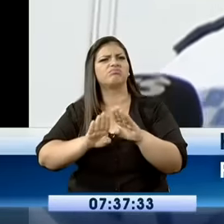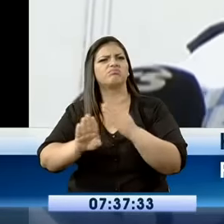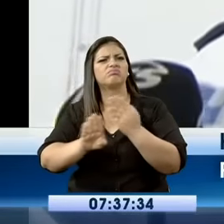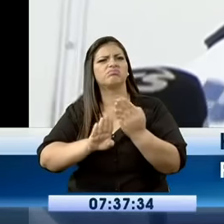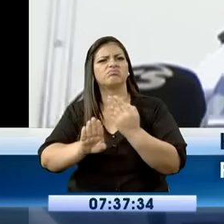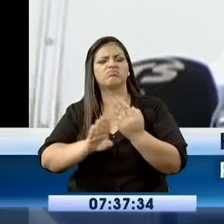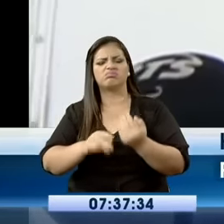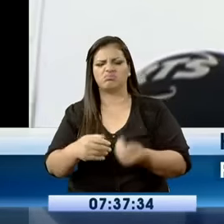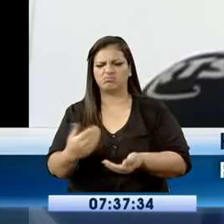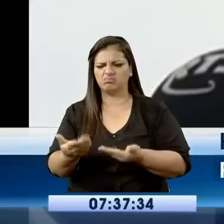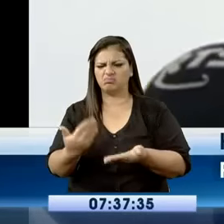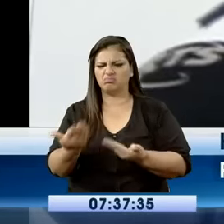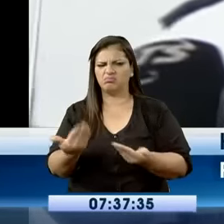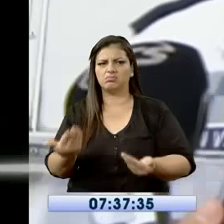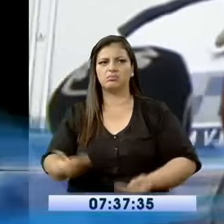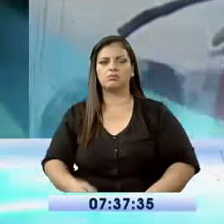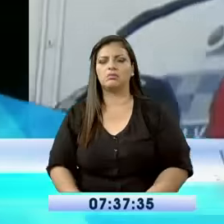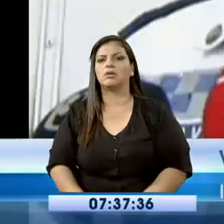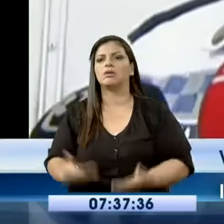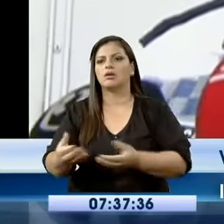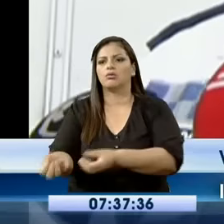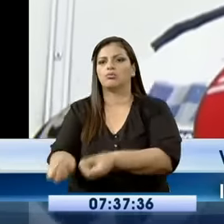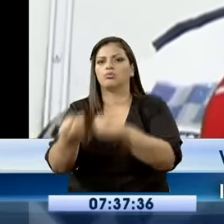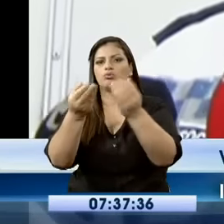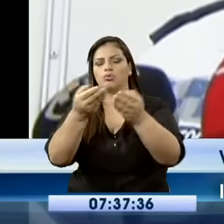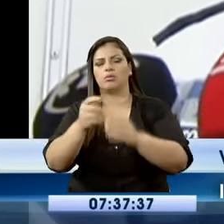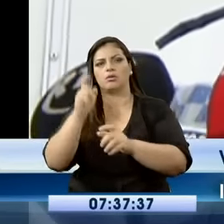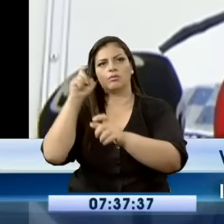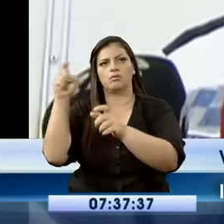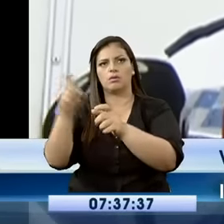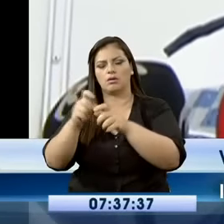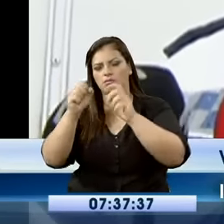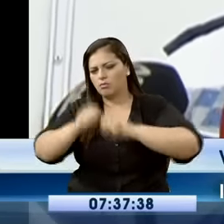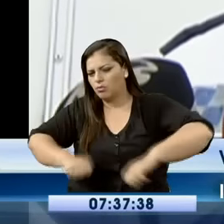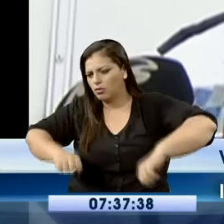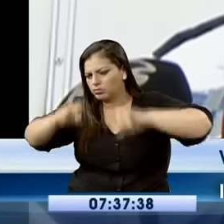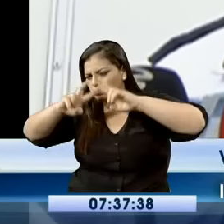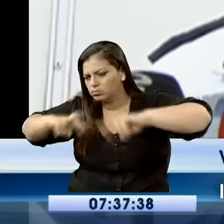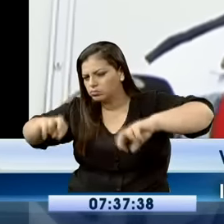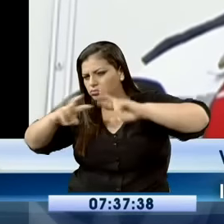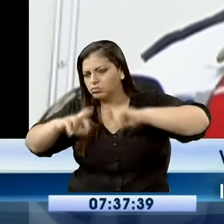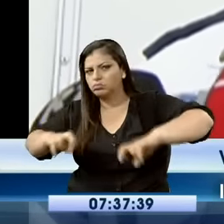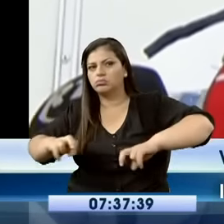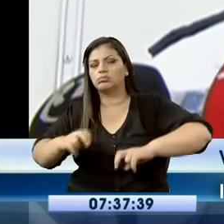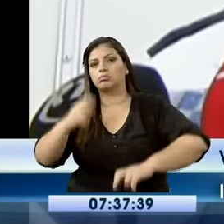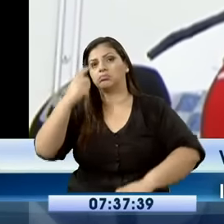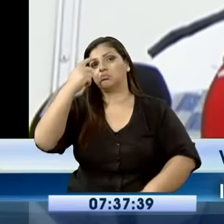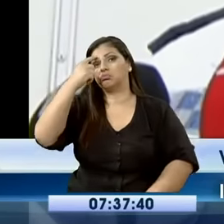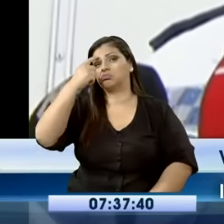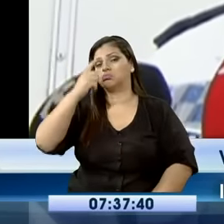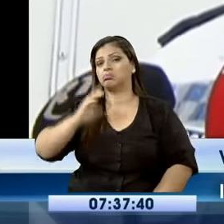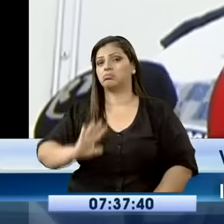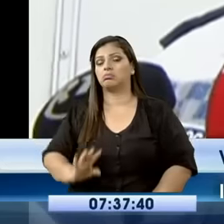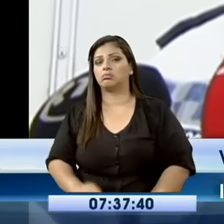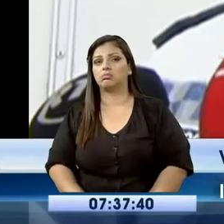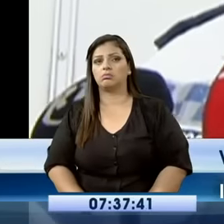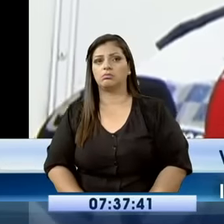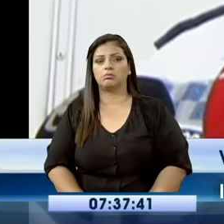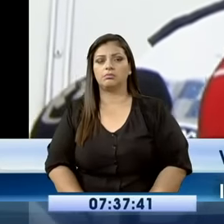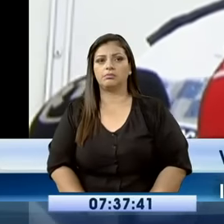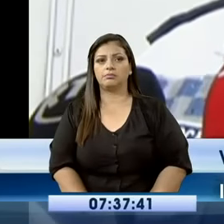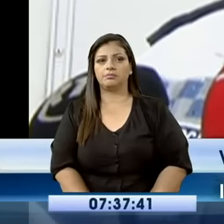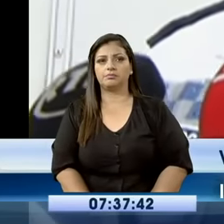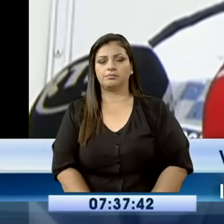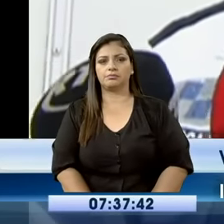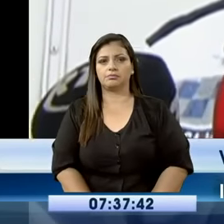fiscalía, que se le haga la respectiva prueba, porque estaba supuestamente por versión de los mismos moradores y también uno más o menos viendo al